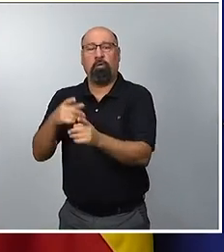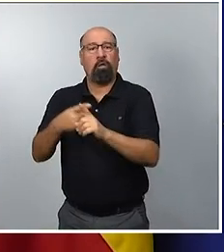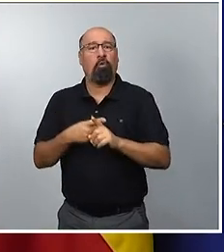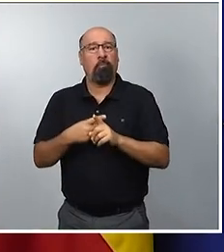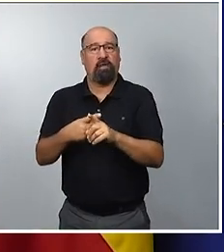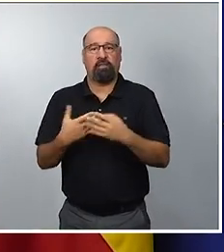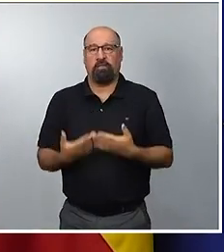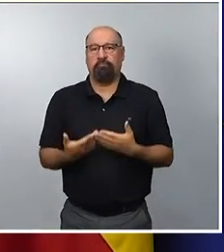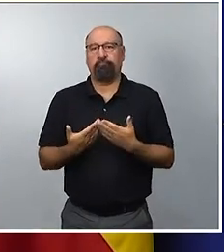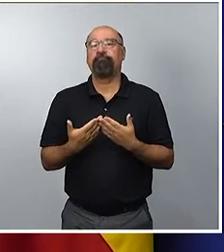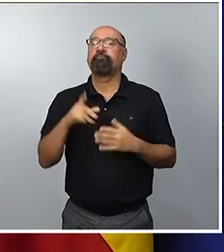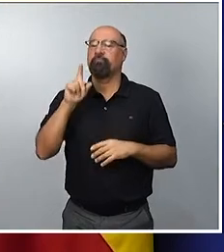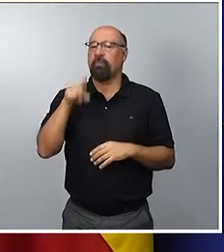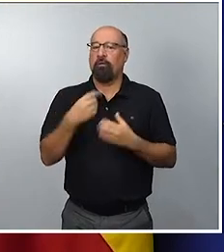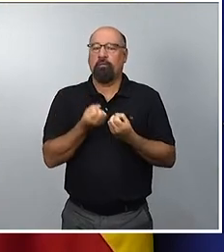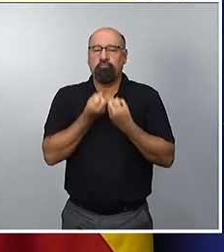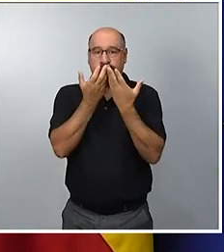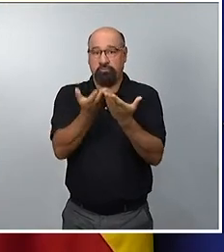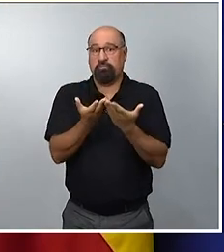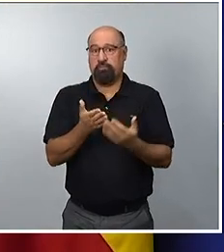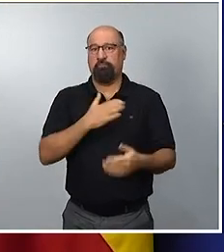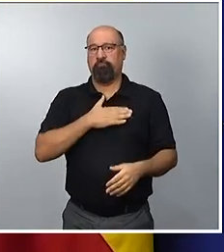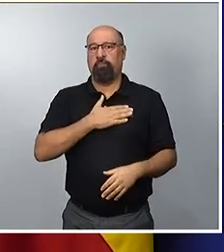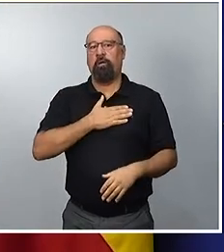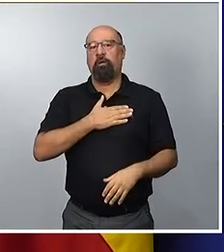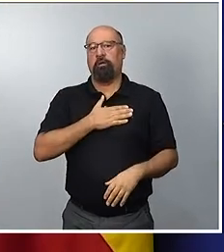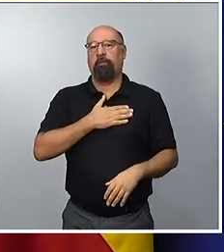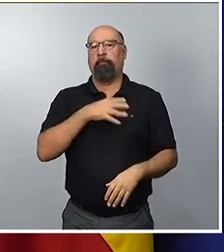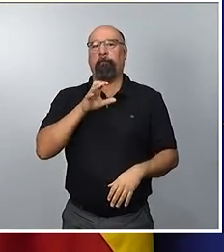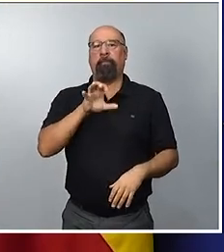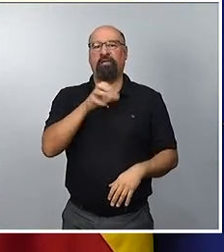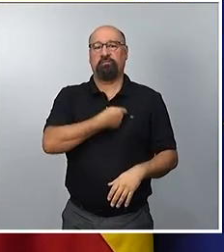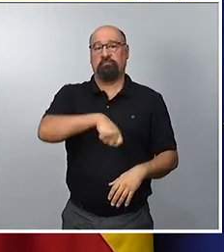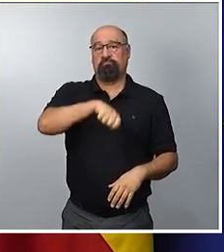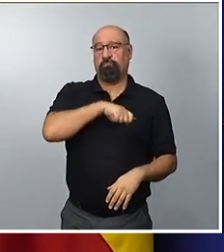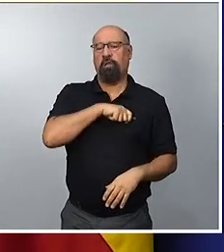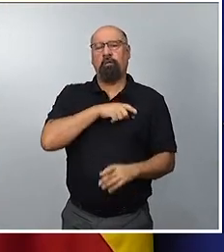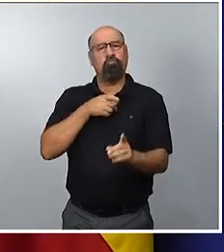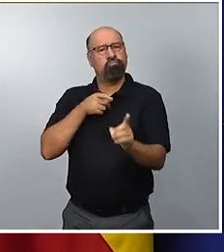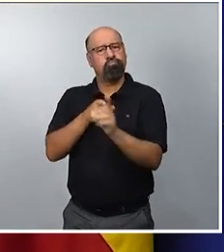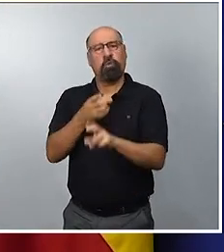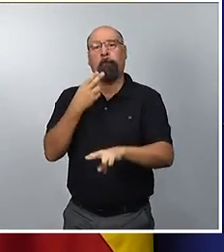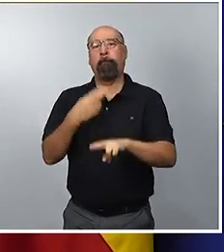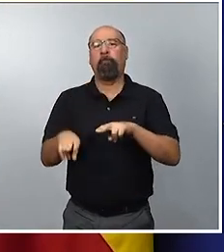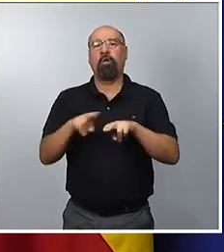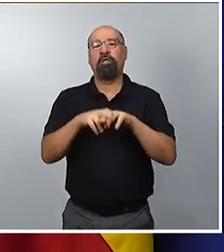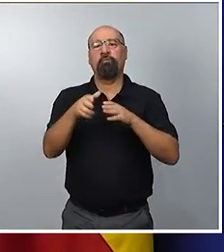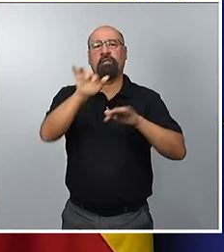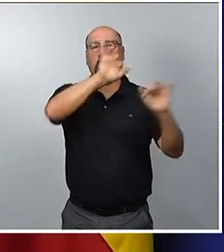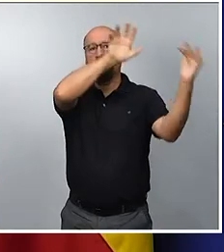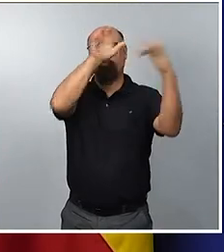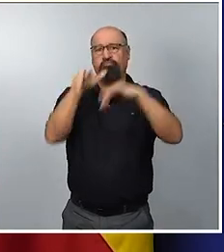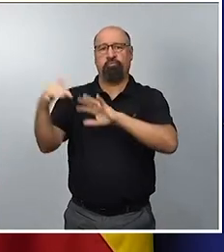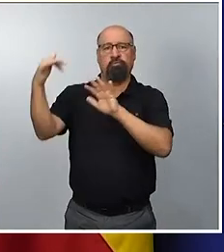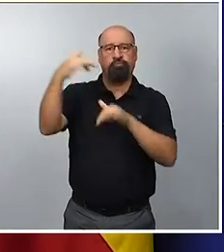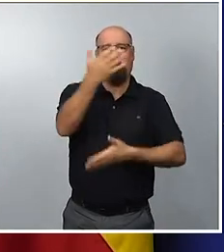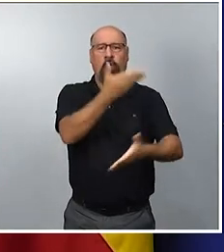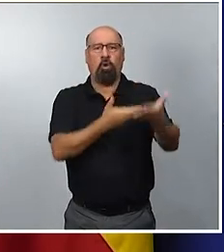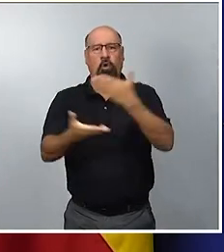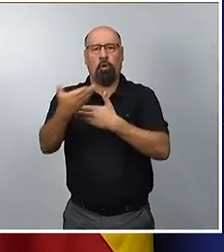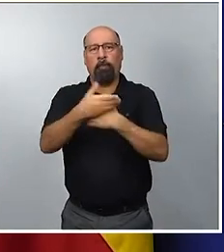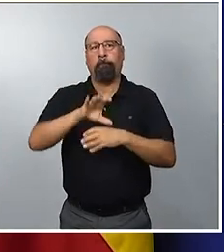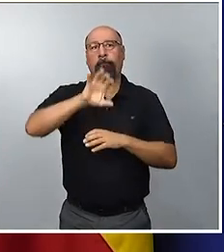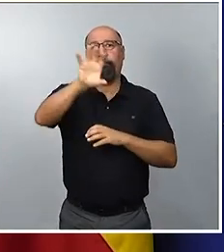ellos. Y transmitirles también que nuestro país sigue apostando por una política migratoria basada en esa cooperación efectiva entre los países de